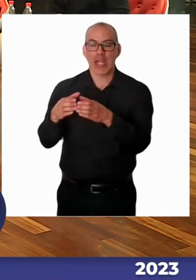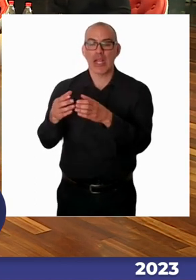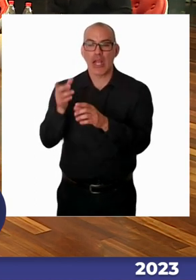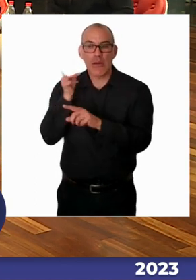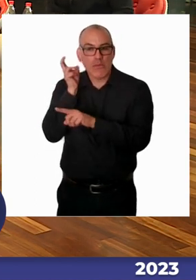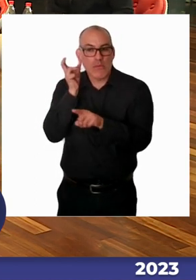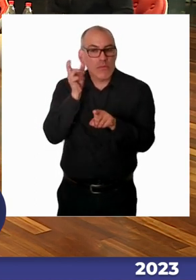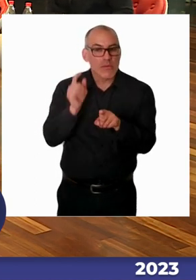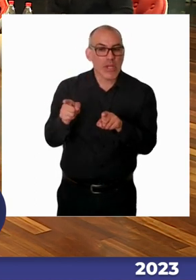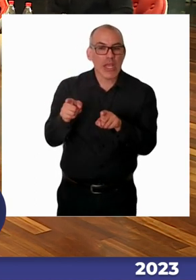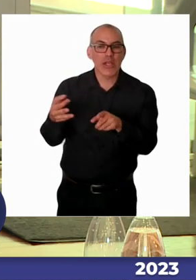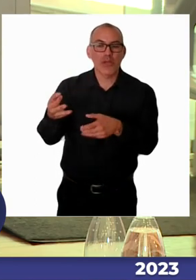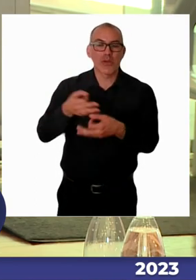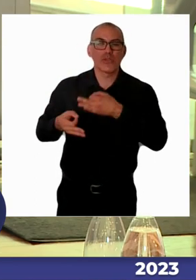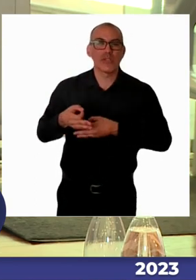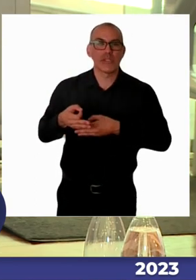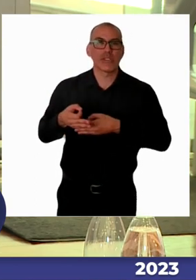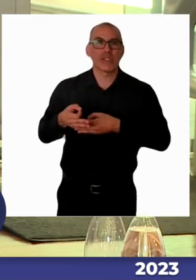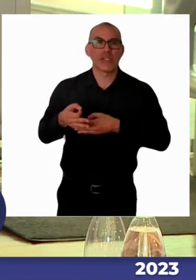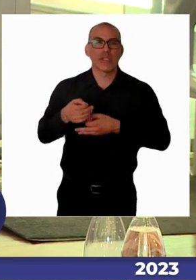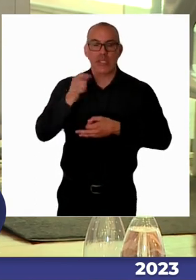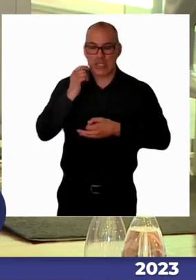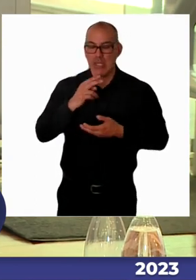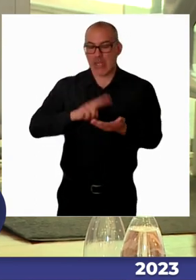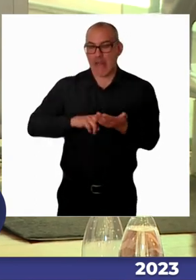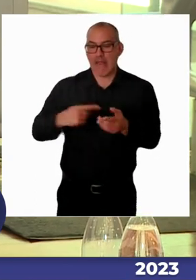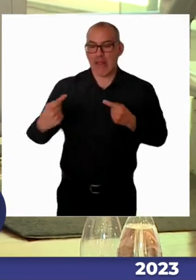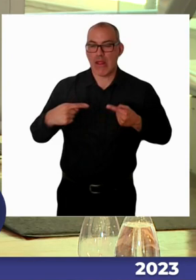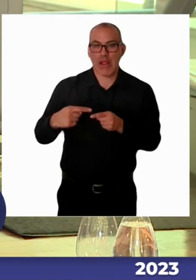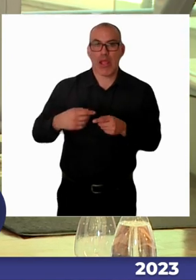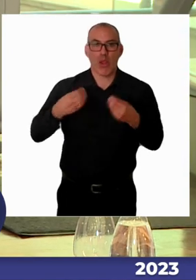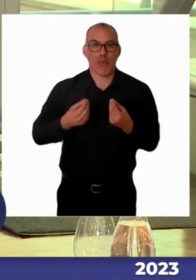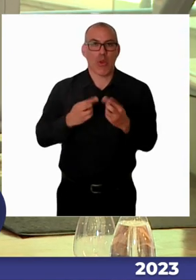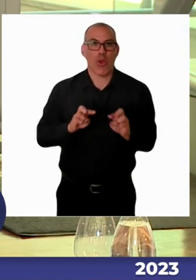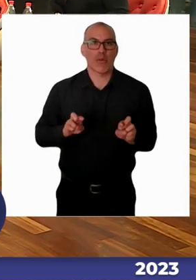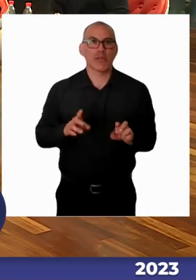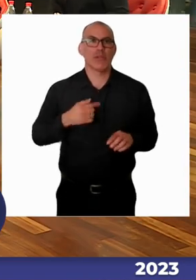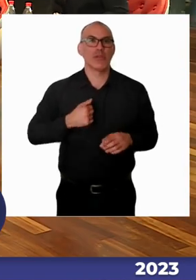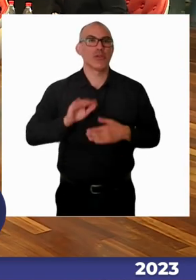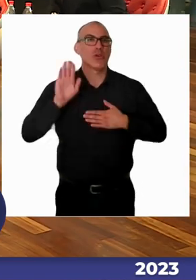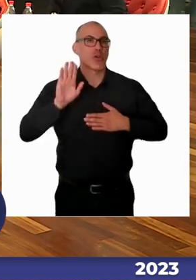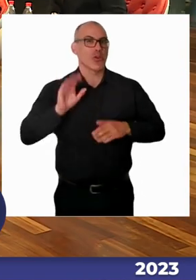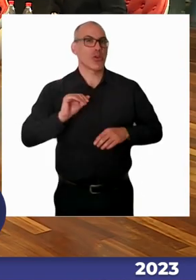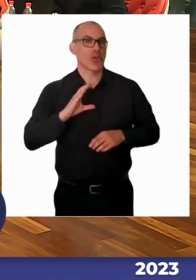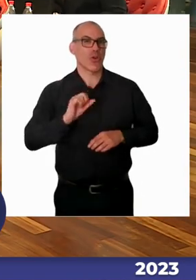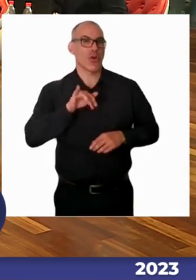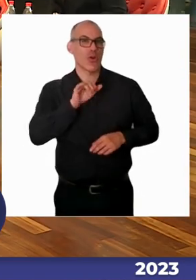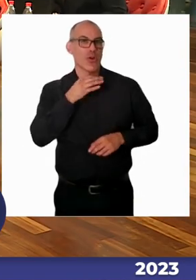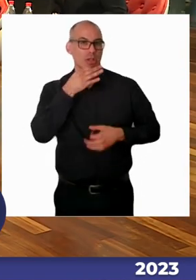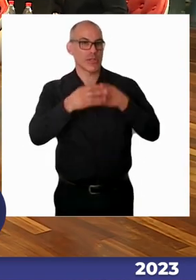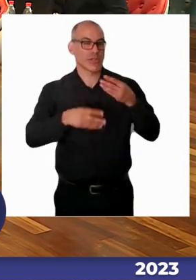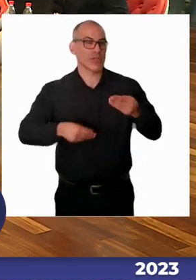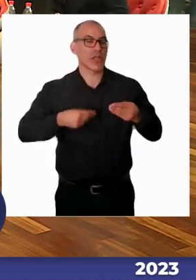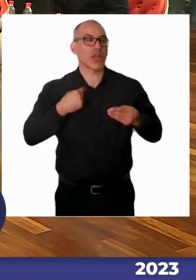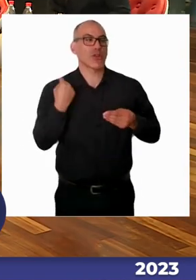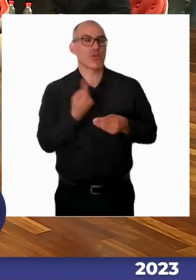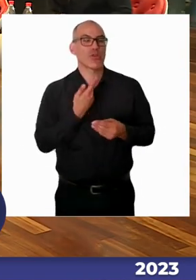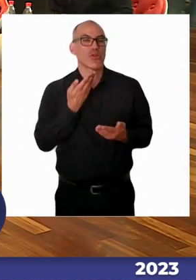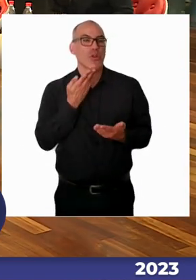enriquecedor el debate y la presencia de ellas. Me comprometo entonces a la sistematización de nuestra encuesta, hacerlas llegar a los